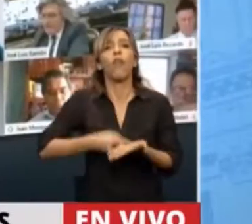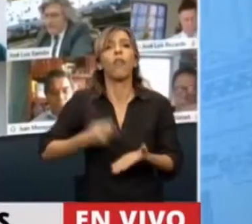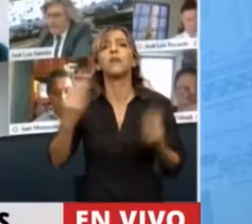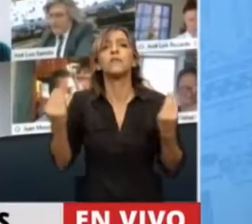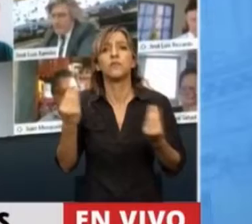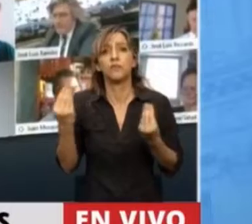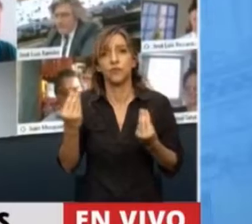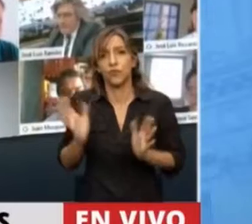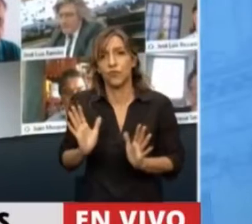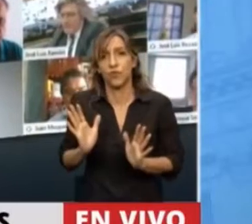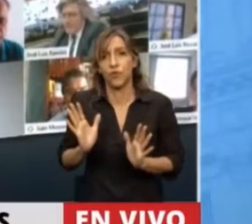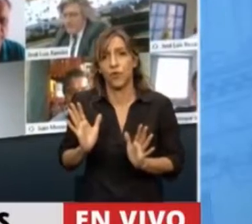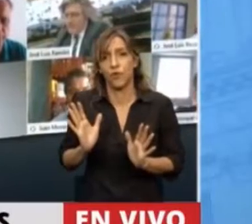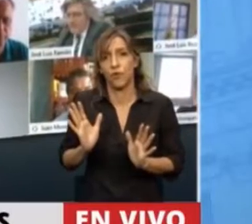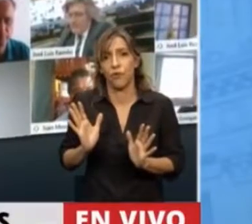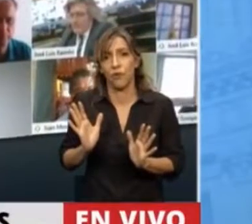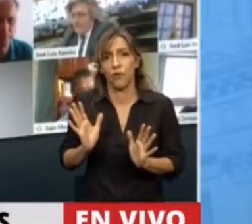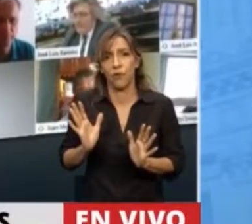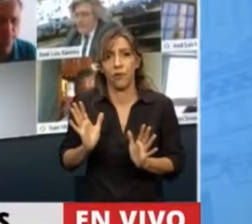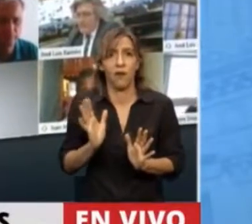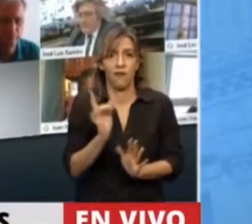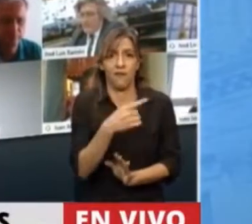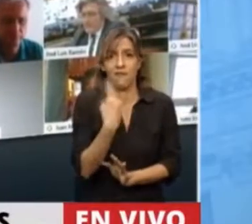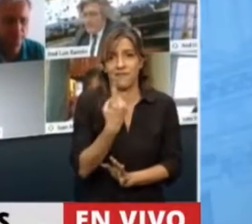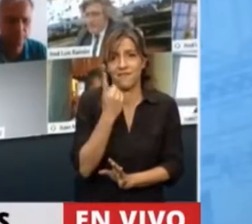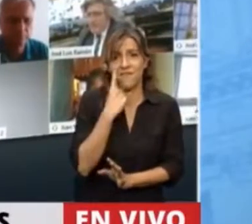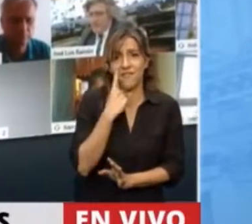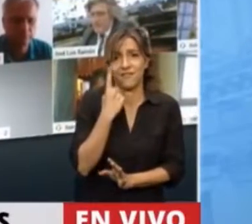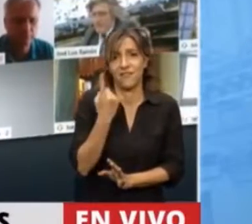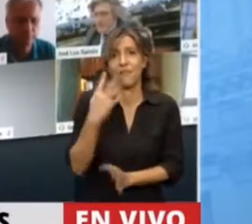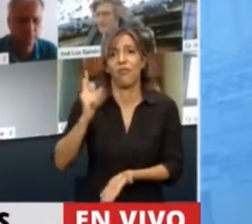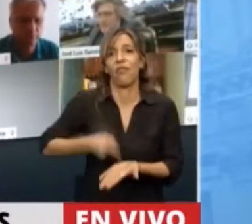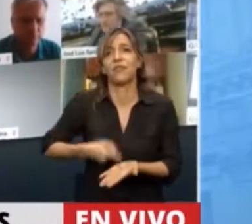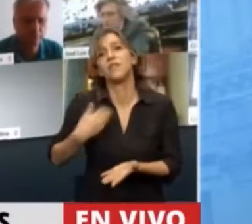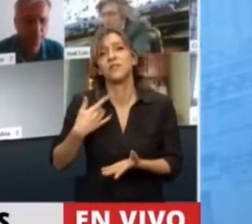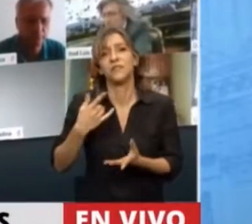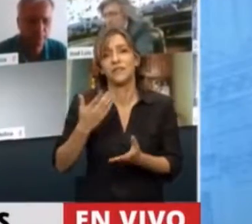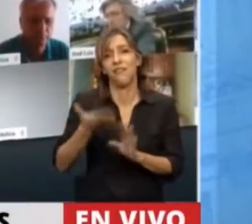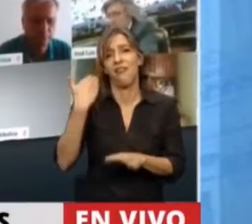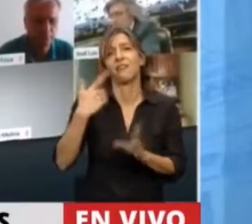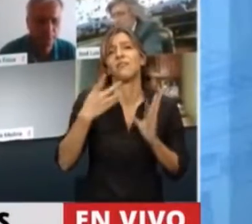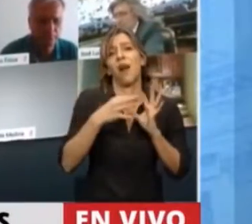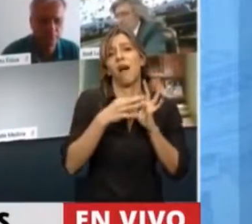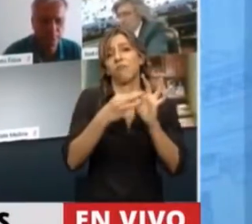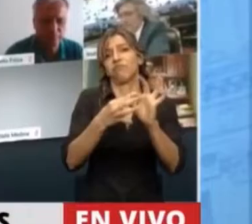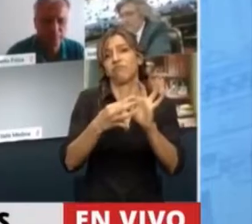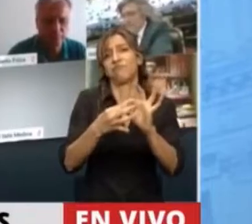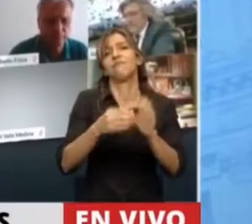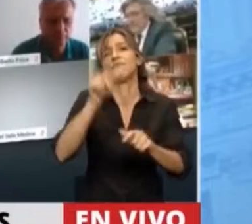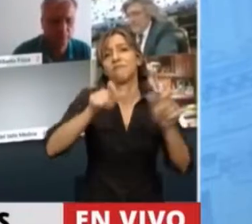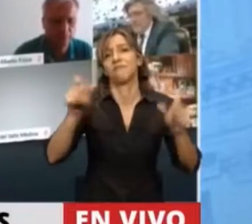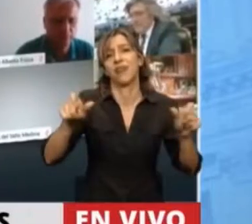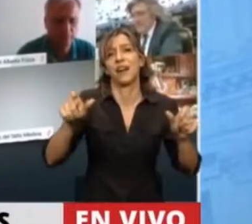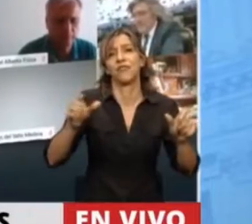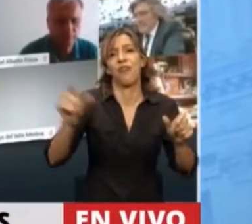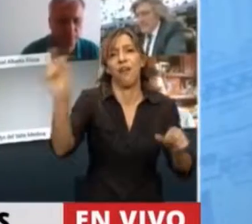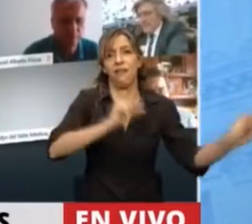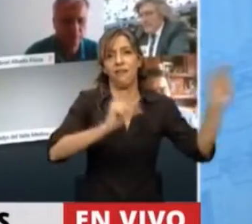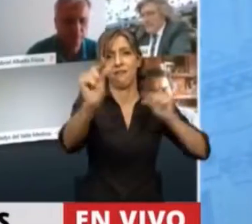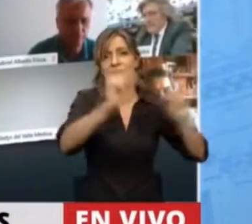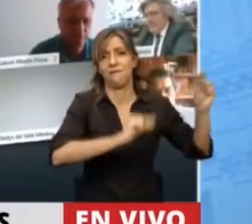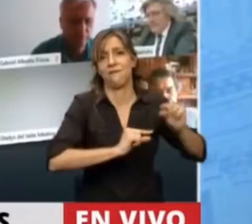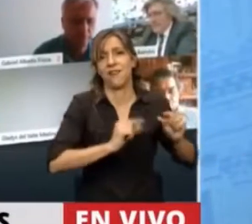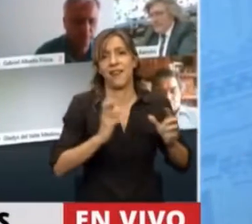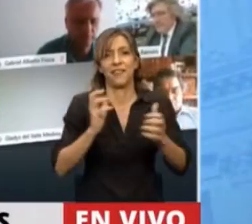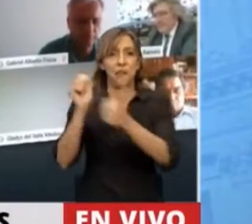hemos conocido con los especuladores, con los acreedores externos de la deuda argentina, de una deuda completamente